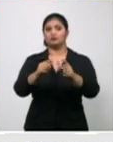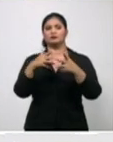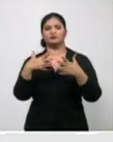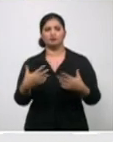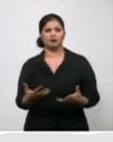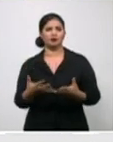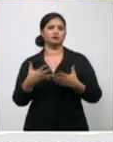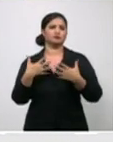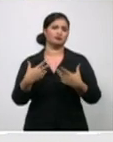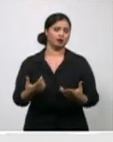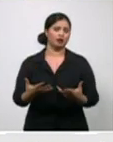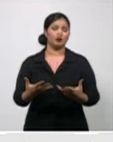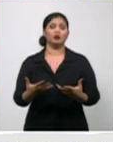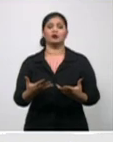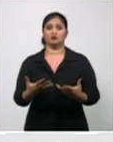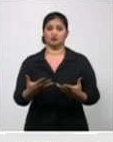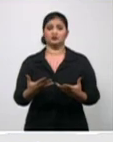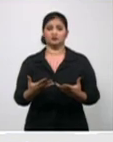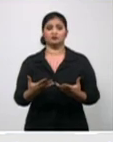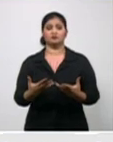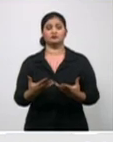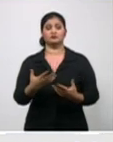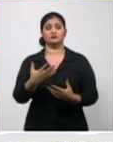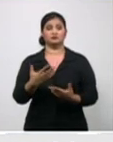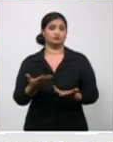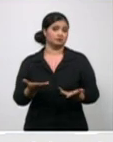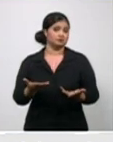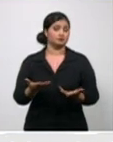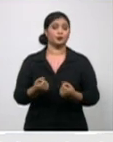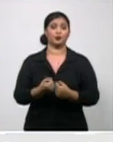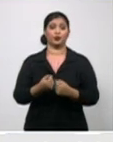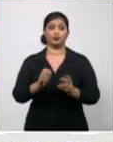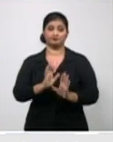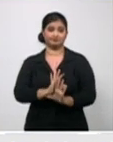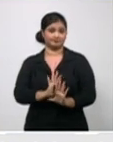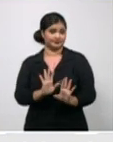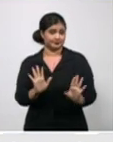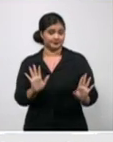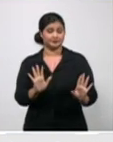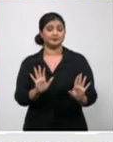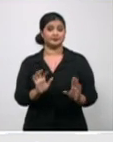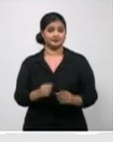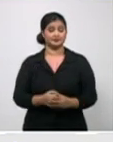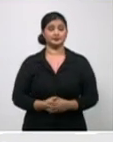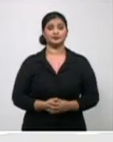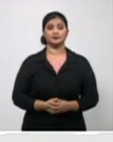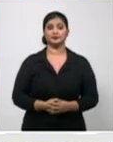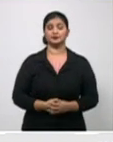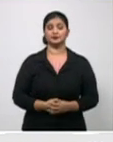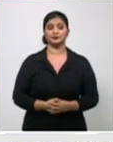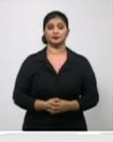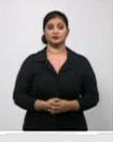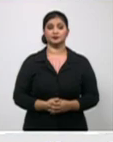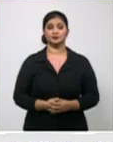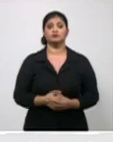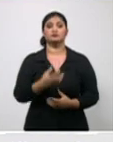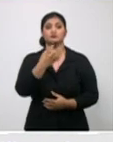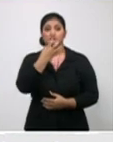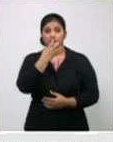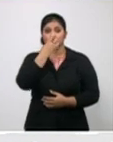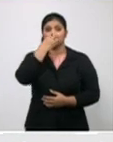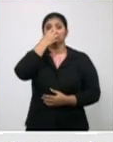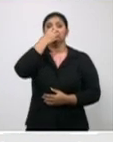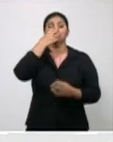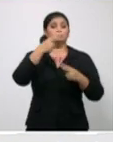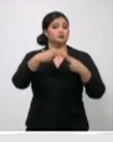falta de aire y ya lamentablemente hubo que intubarla, ventilarla.